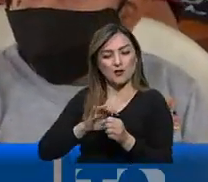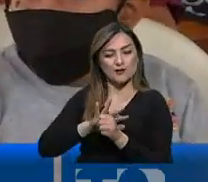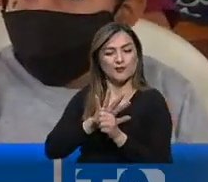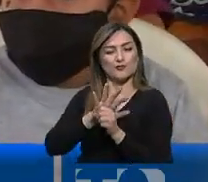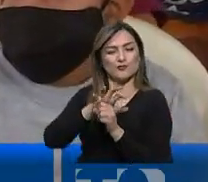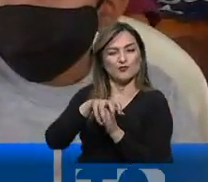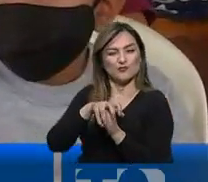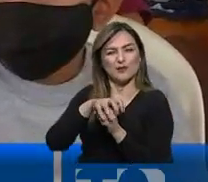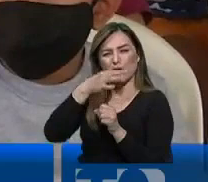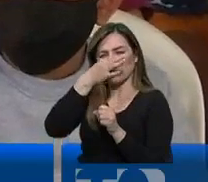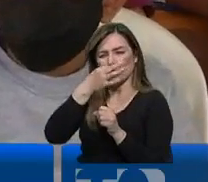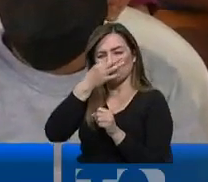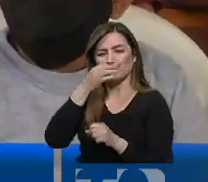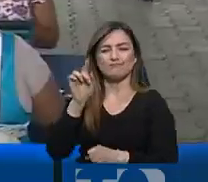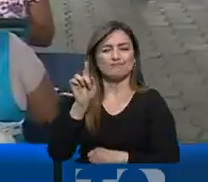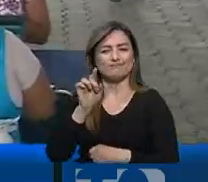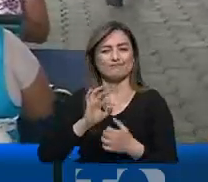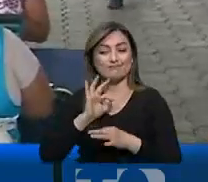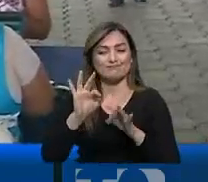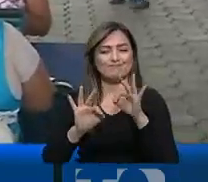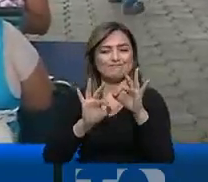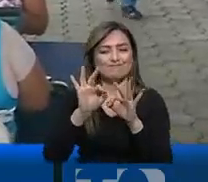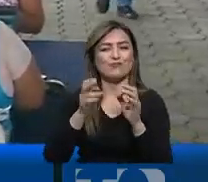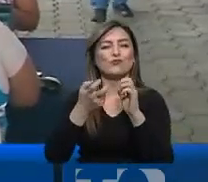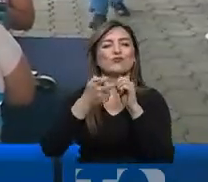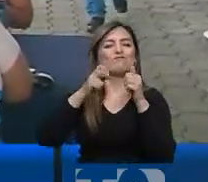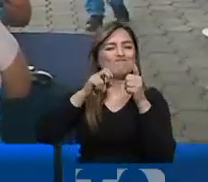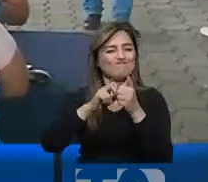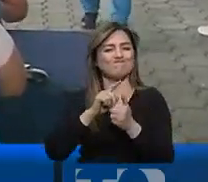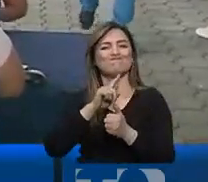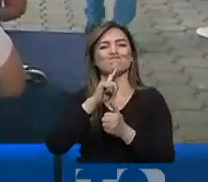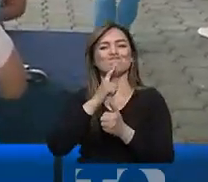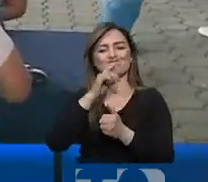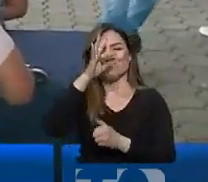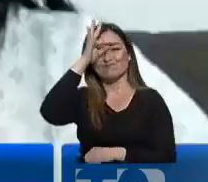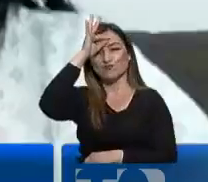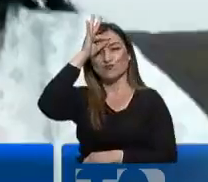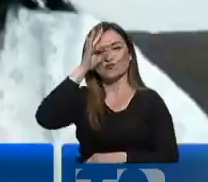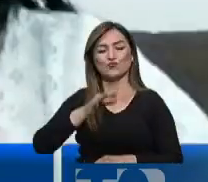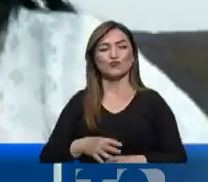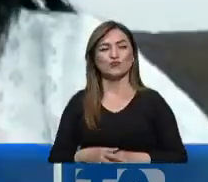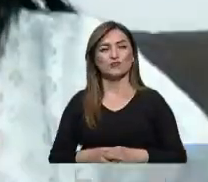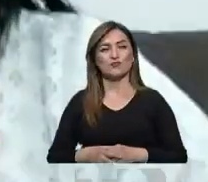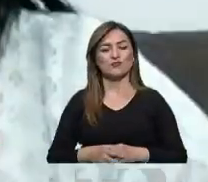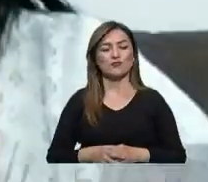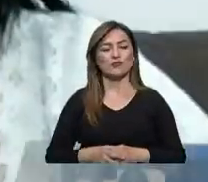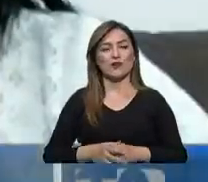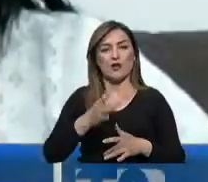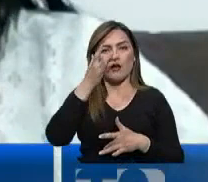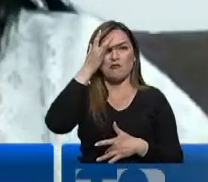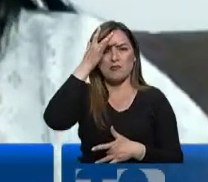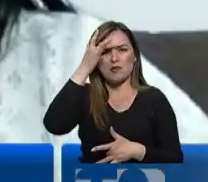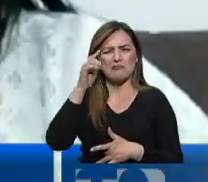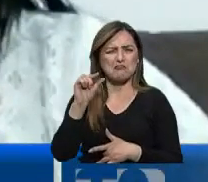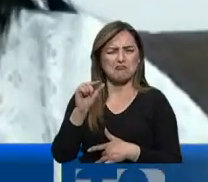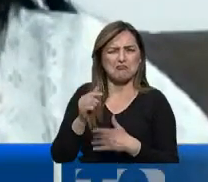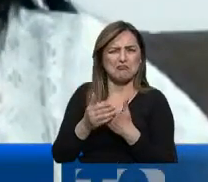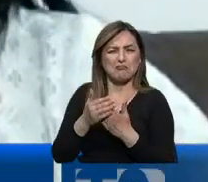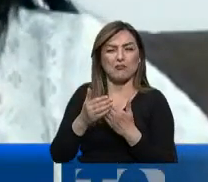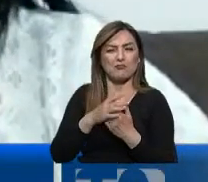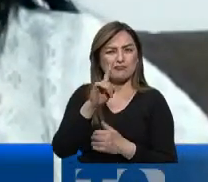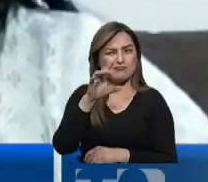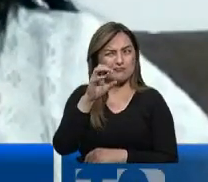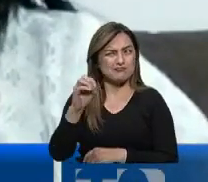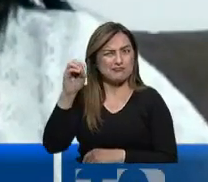una simple gripe y que su contagio podría generar problemas serios en el sistema hospitalario. No es una enfermedad leve, el 100%